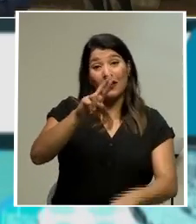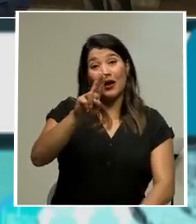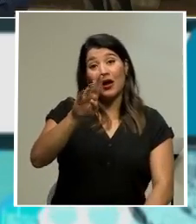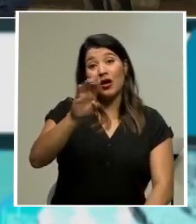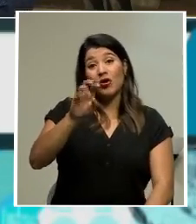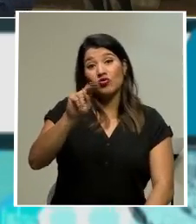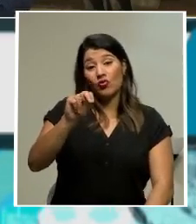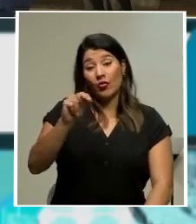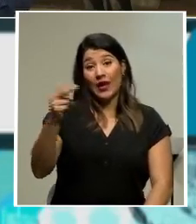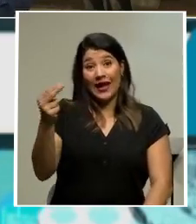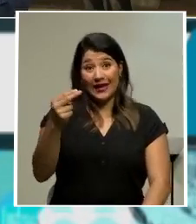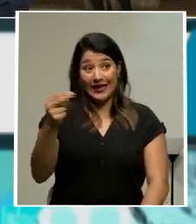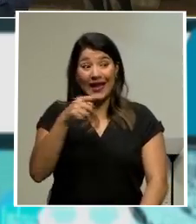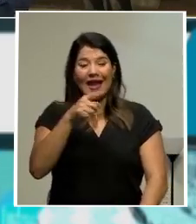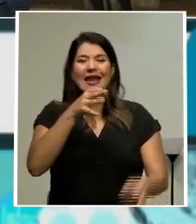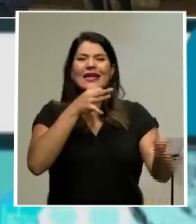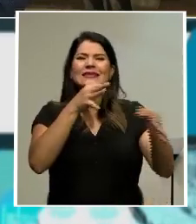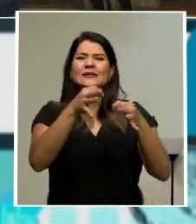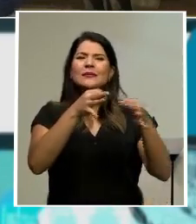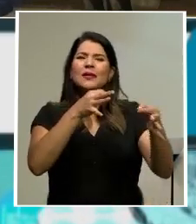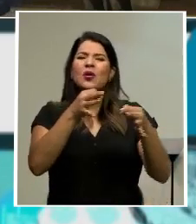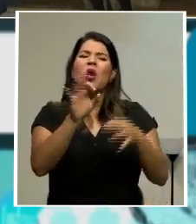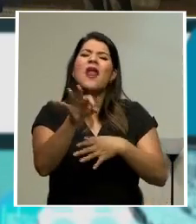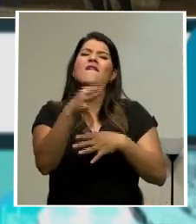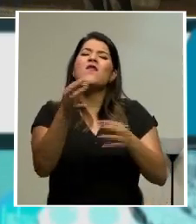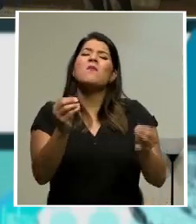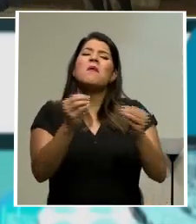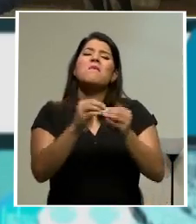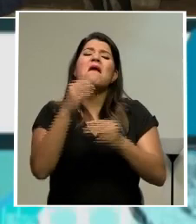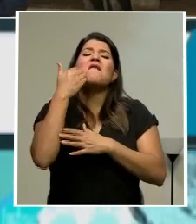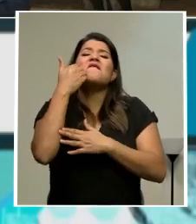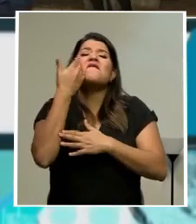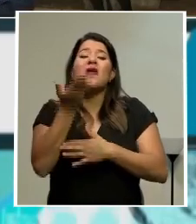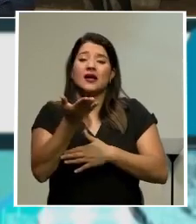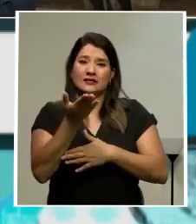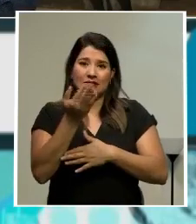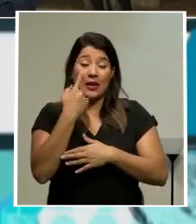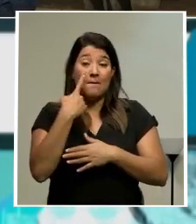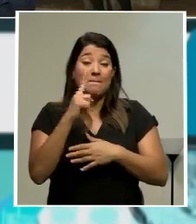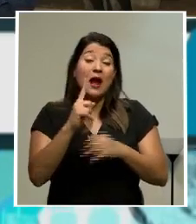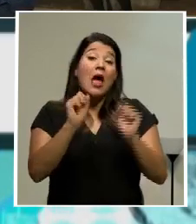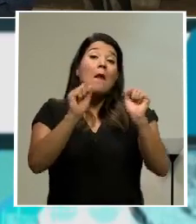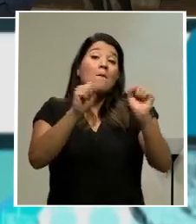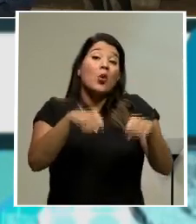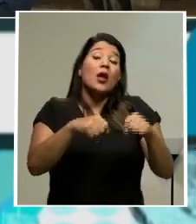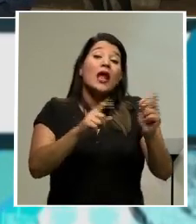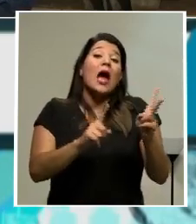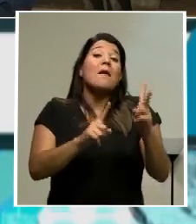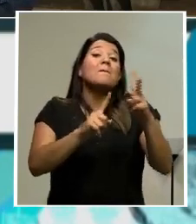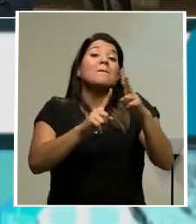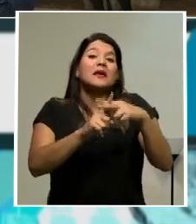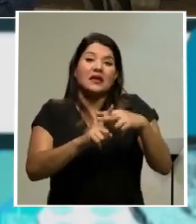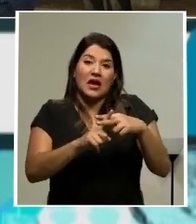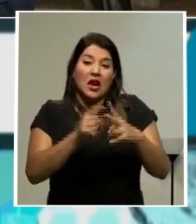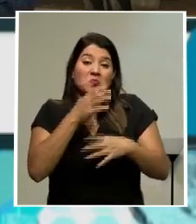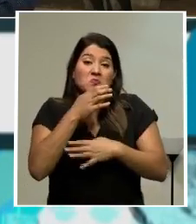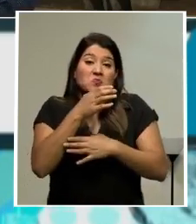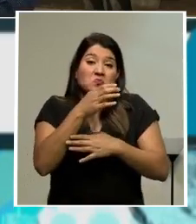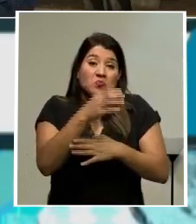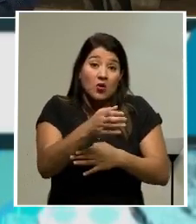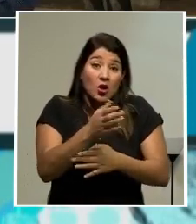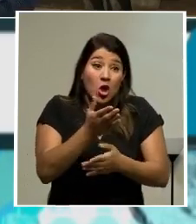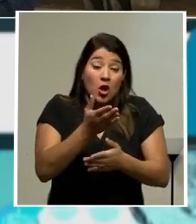explicaba la manera práctica de aplicar la fórmula que propone la sala constitucional.